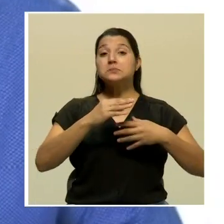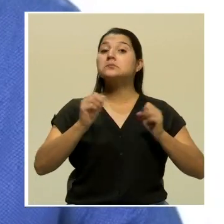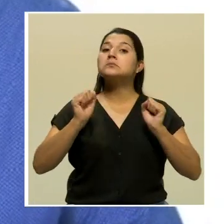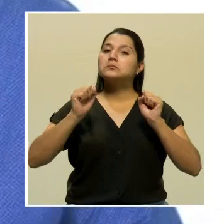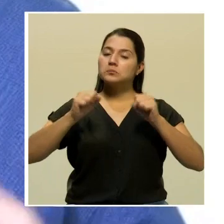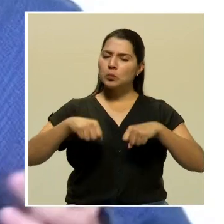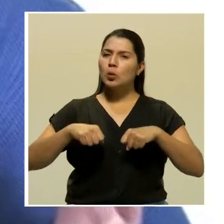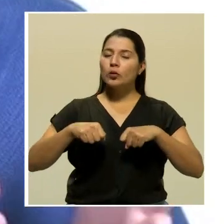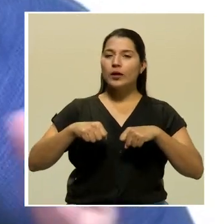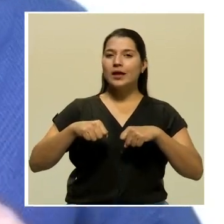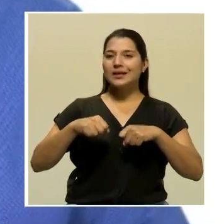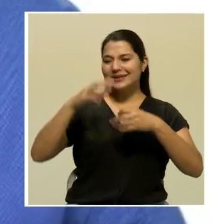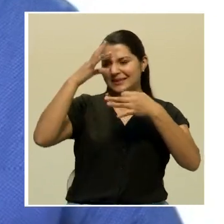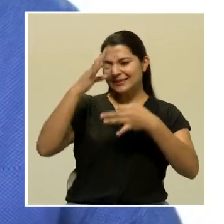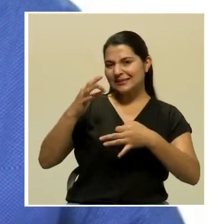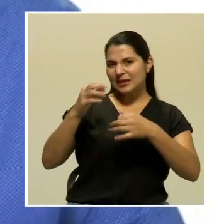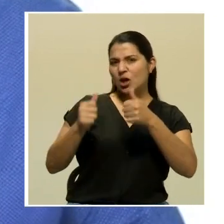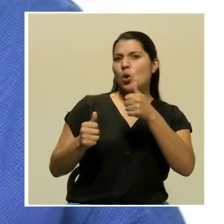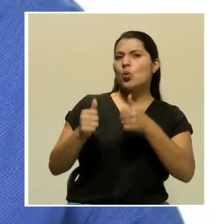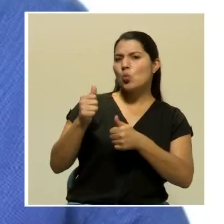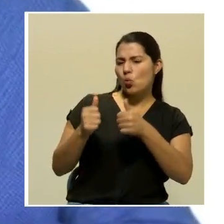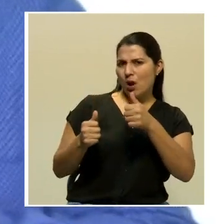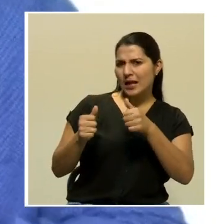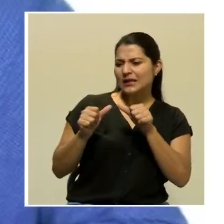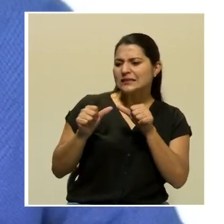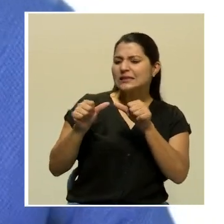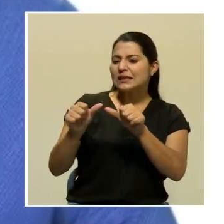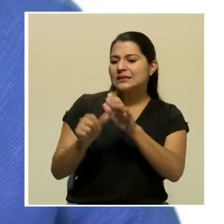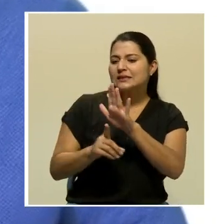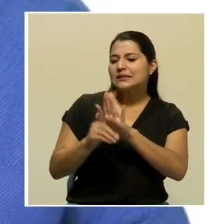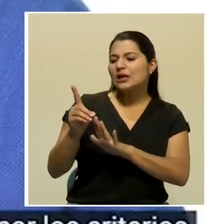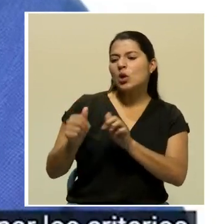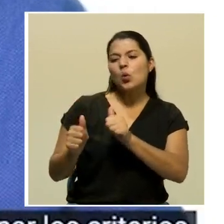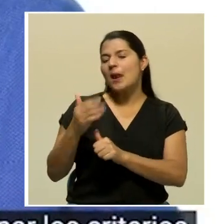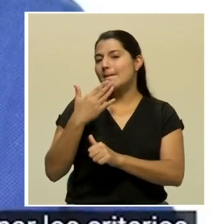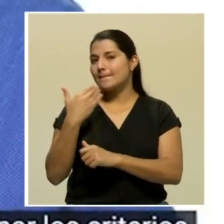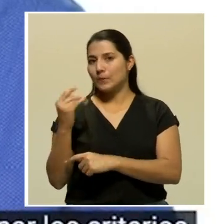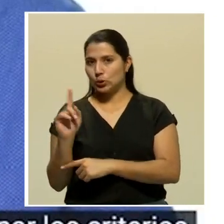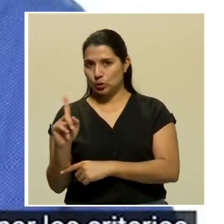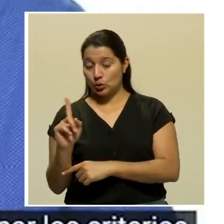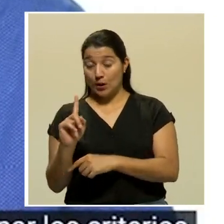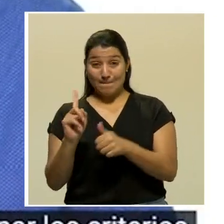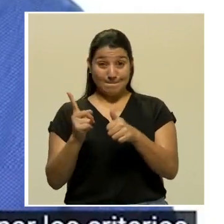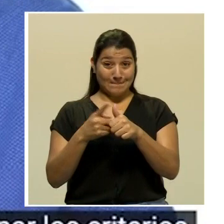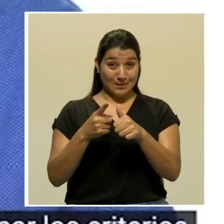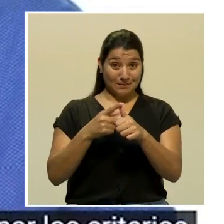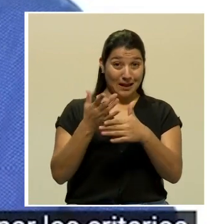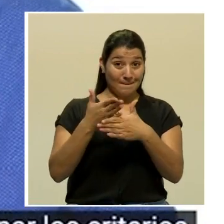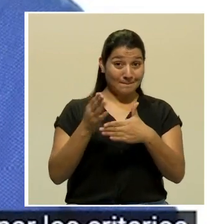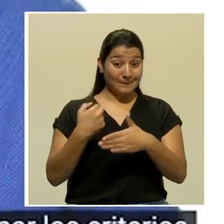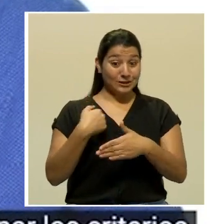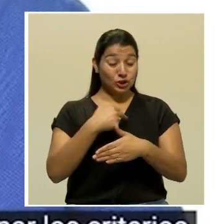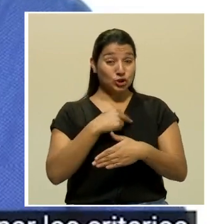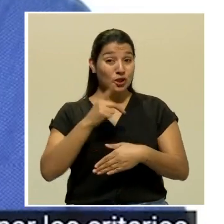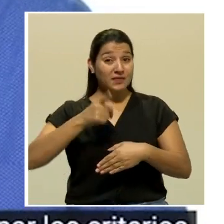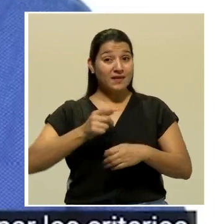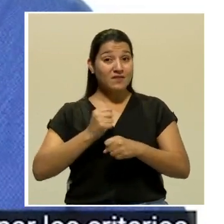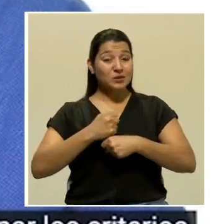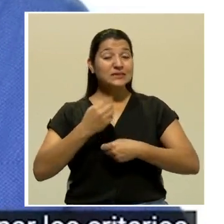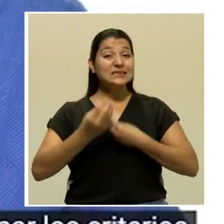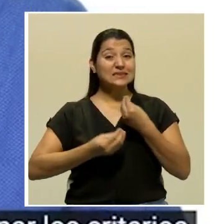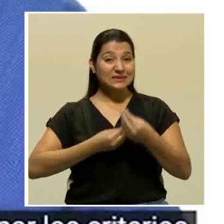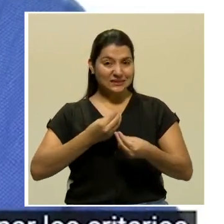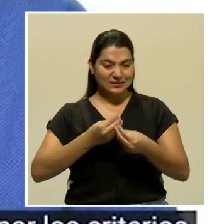determinar cuáles seguir adelante y cuáles no. Uno de los primeros pasos que debemos realizar para esto es